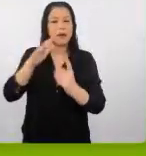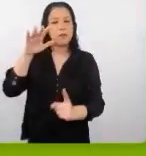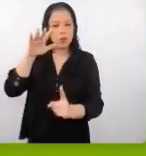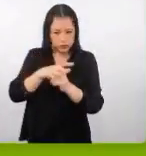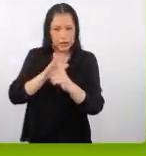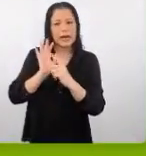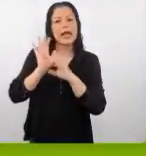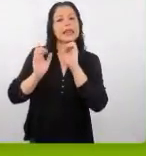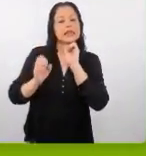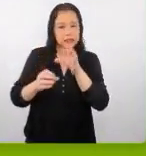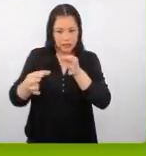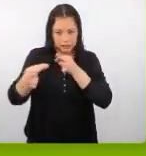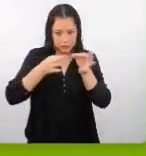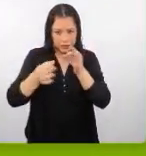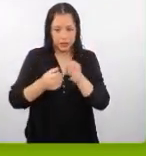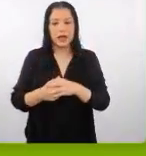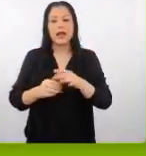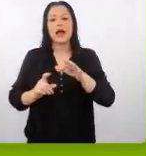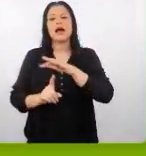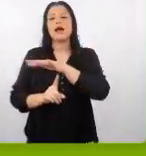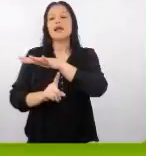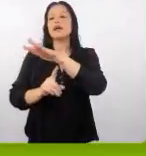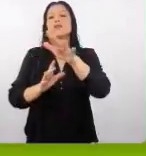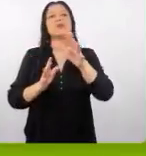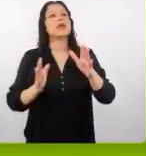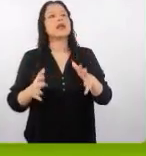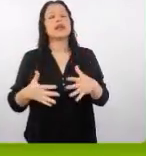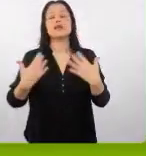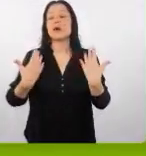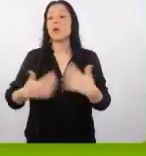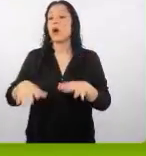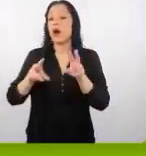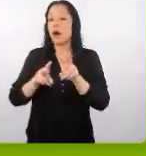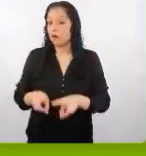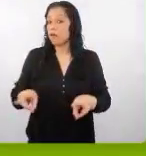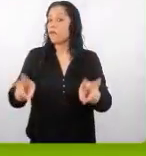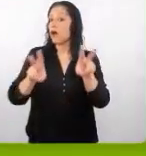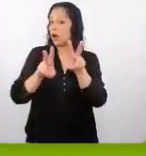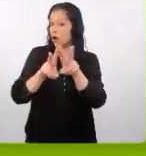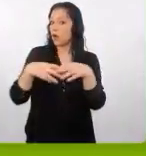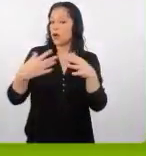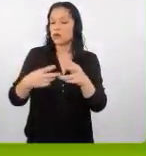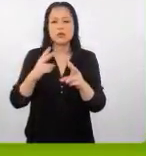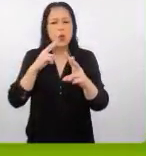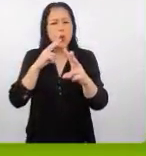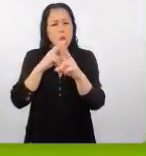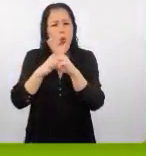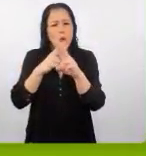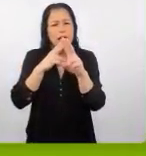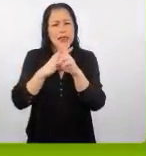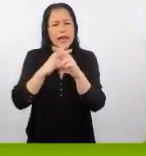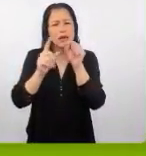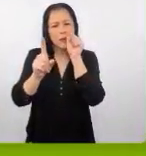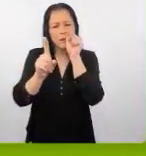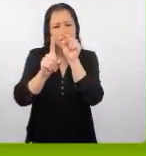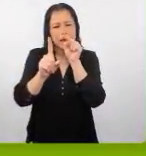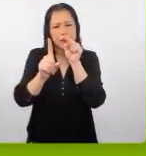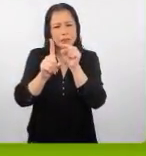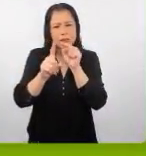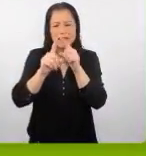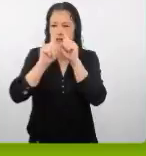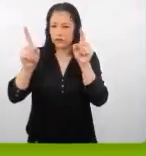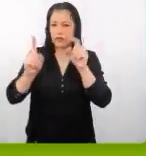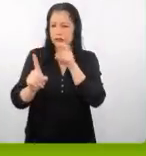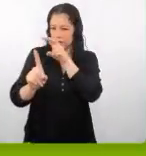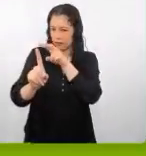mencionarla la naturaleza también es algo que se valora mucho entonces cuidar y preservar desde diferentes puntos